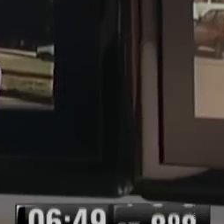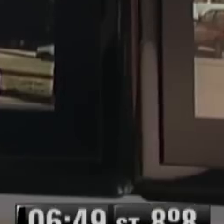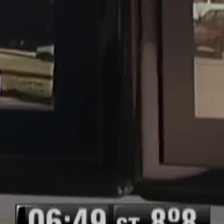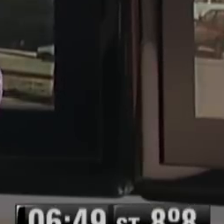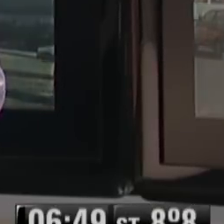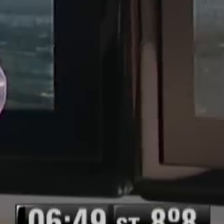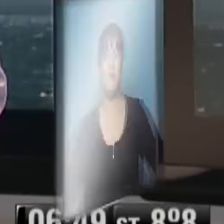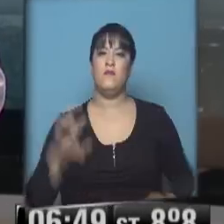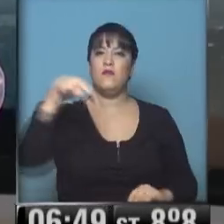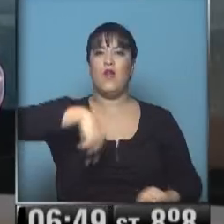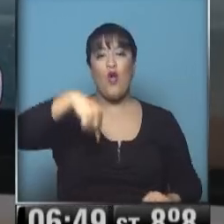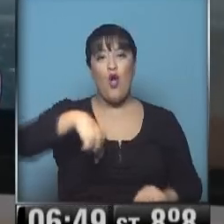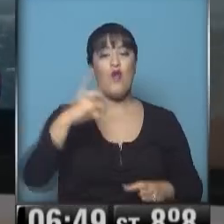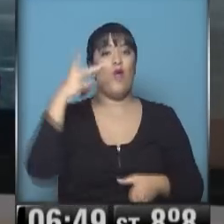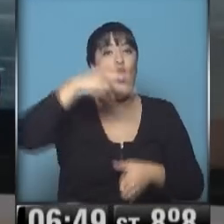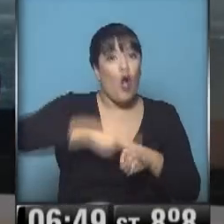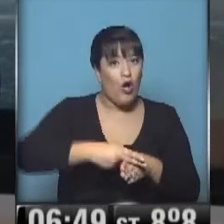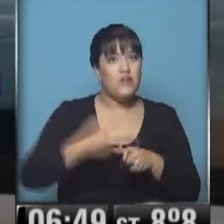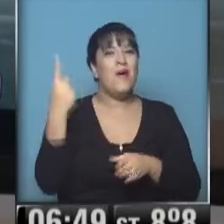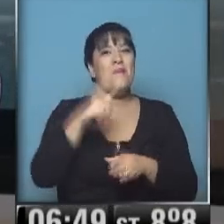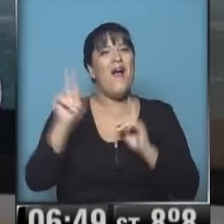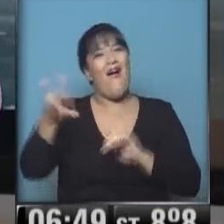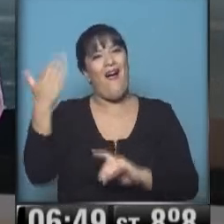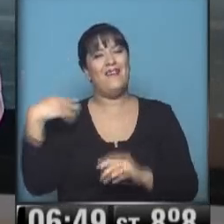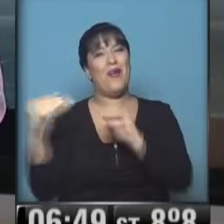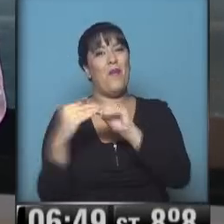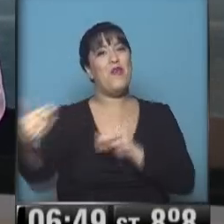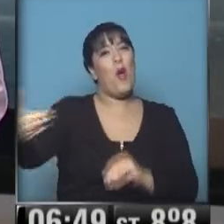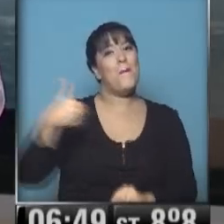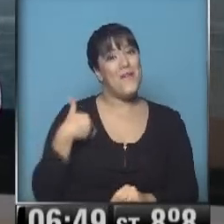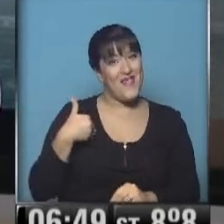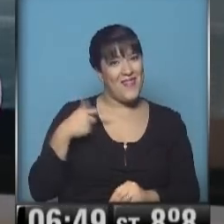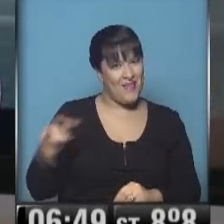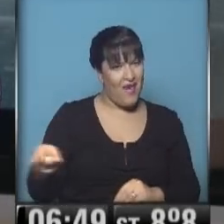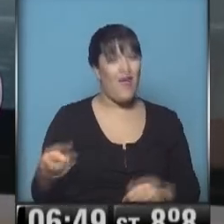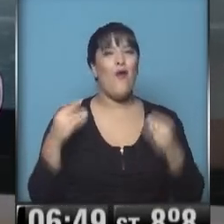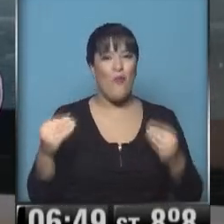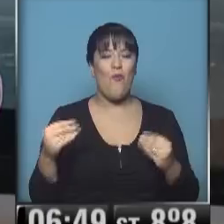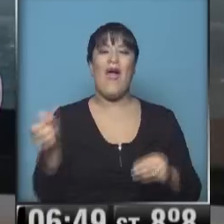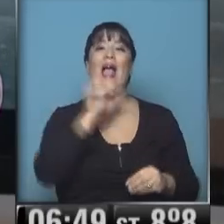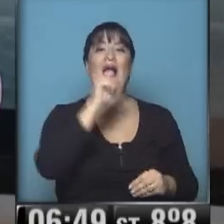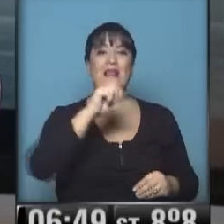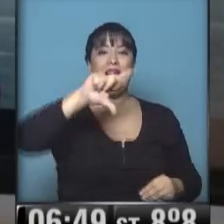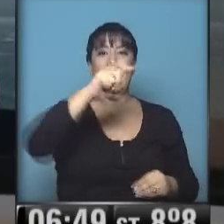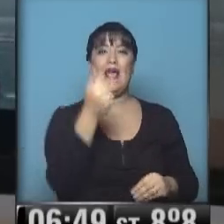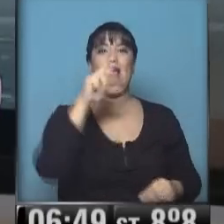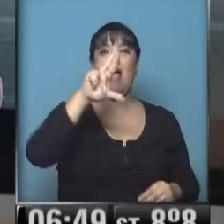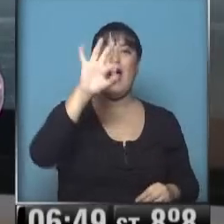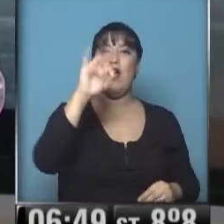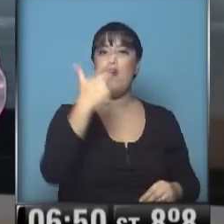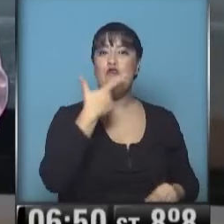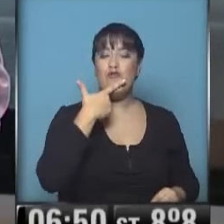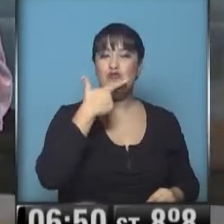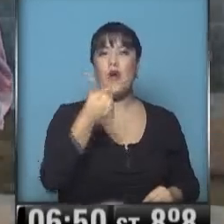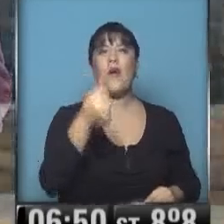Y hoy nos vamos al corte con un pedido de nuestro compañero Alfredo. Tenemos a Carlos Baute para irnos al corte. Cari, ¿te gusta?